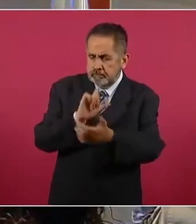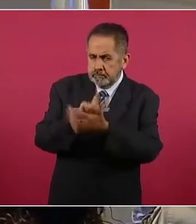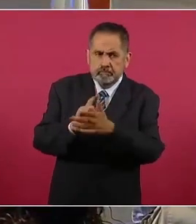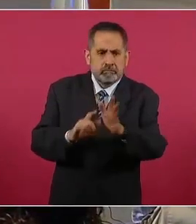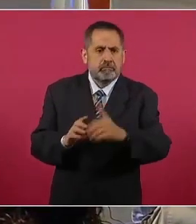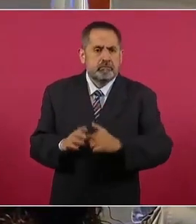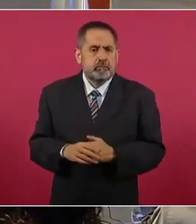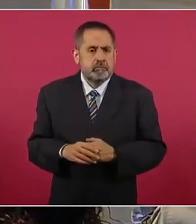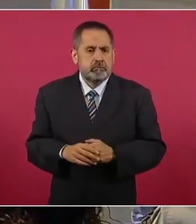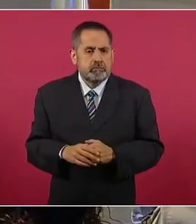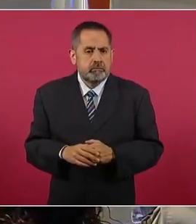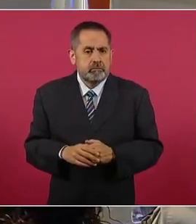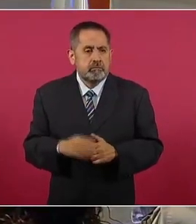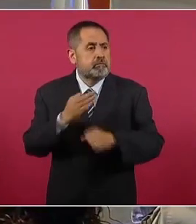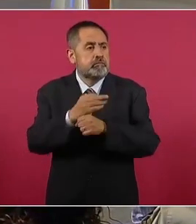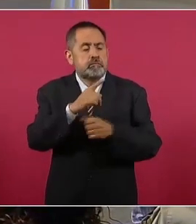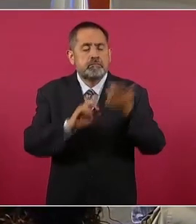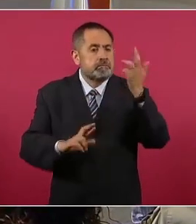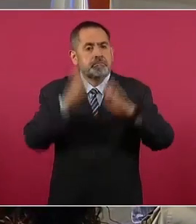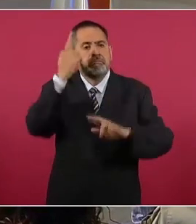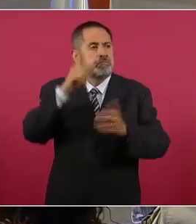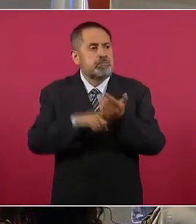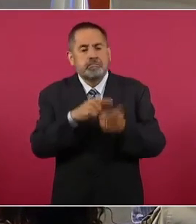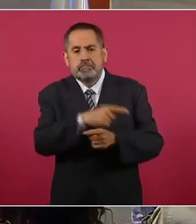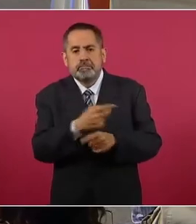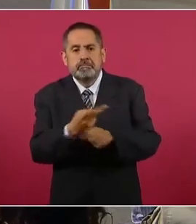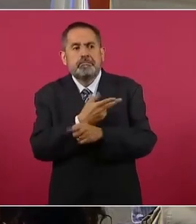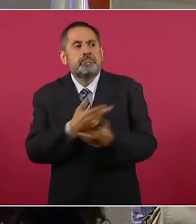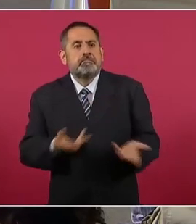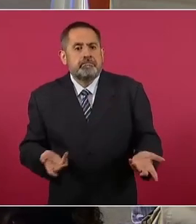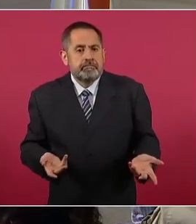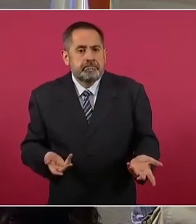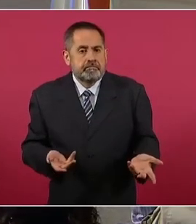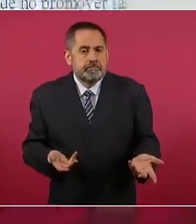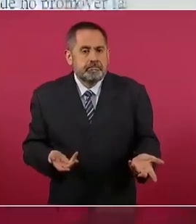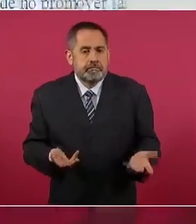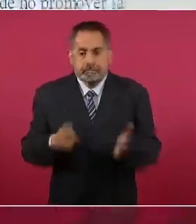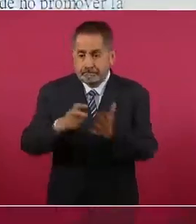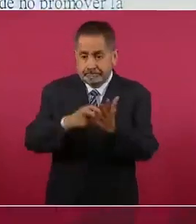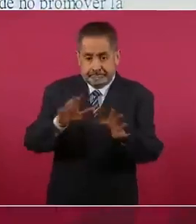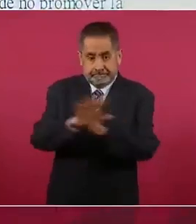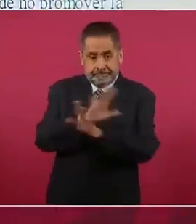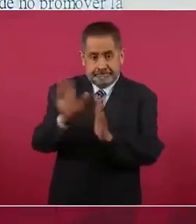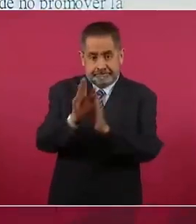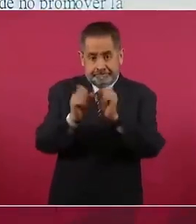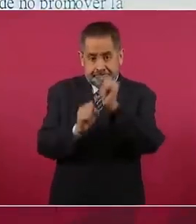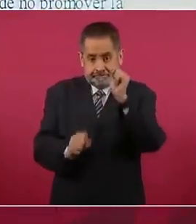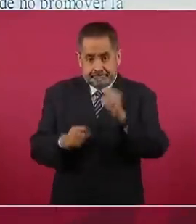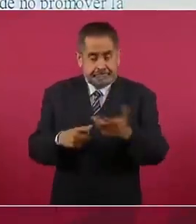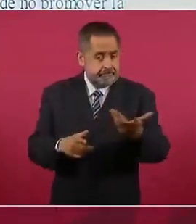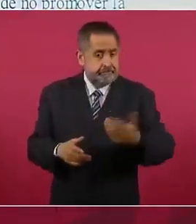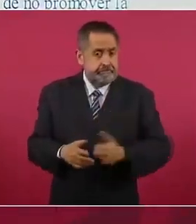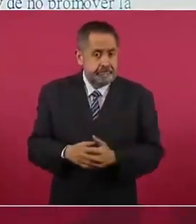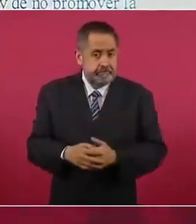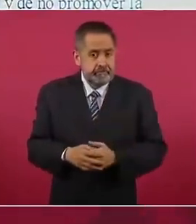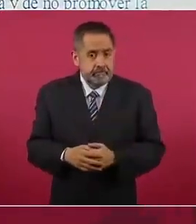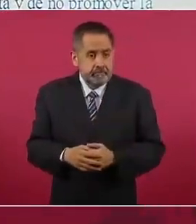pero con la huelga de estos. Es que es reforma constitucional. Si dejaron